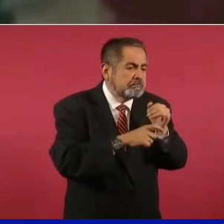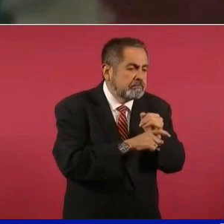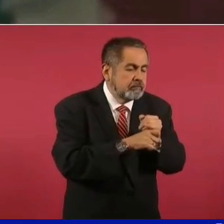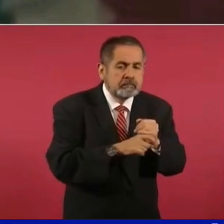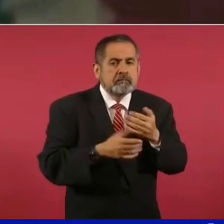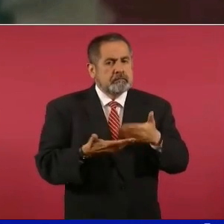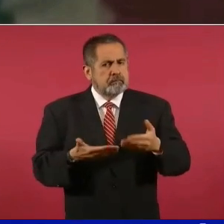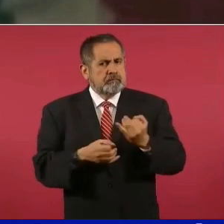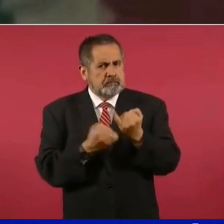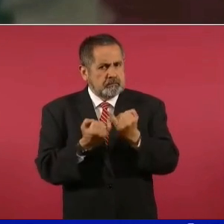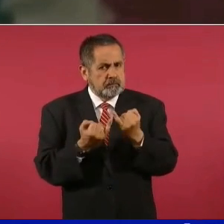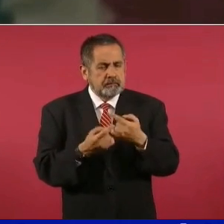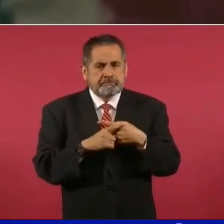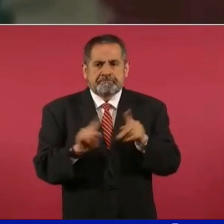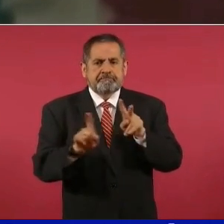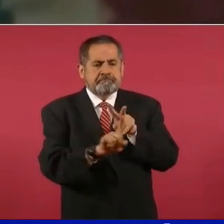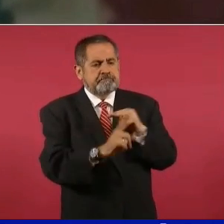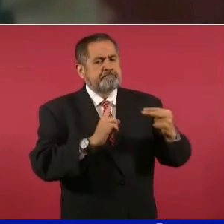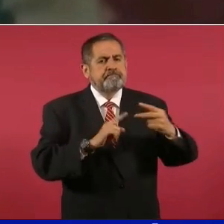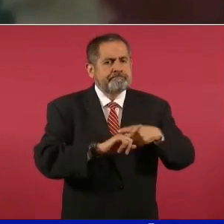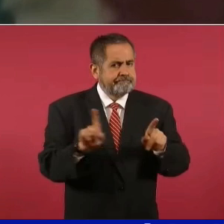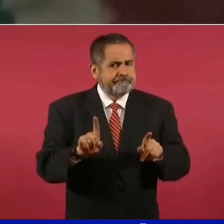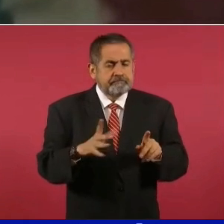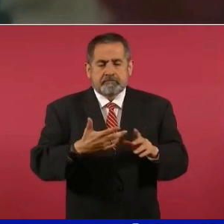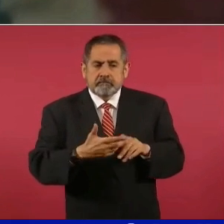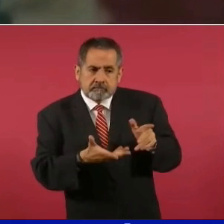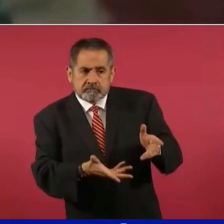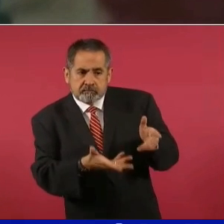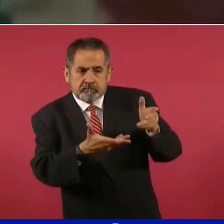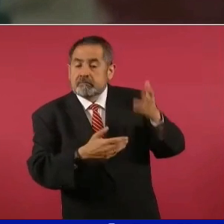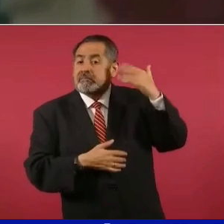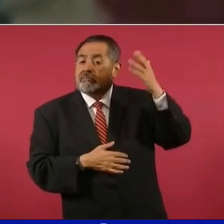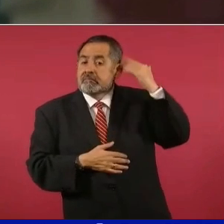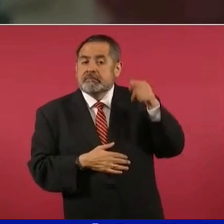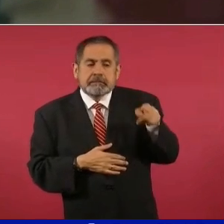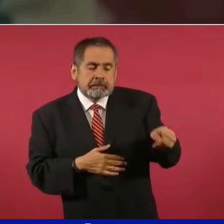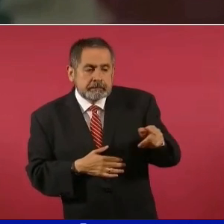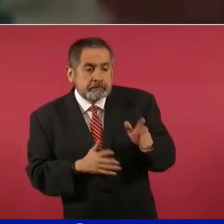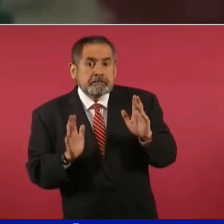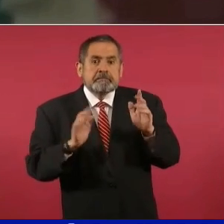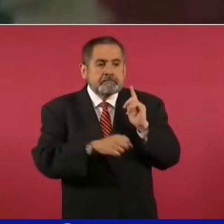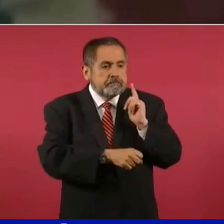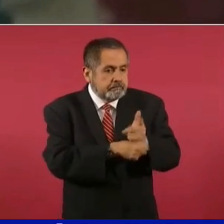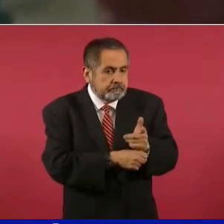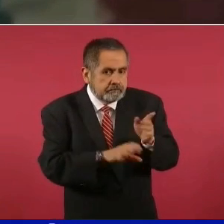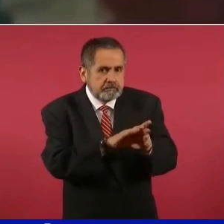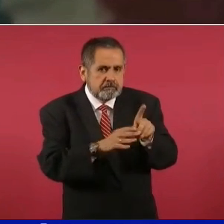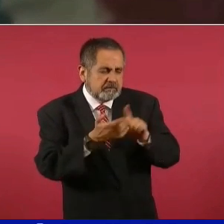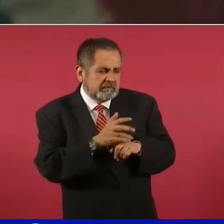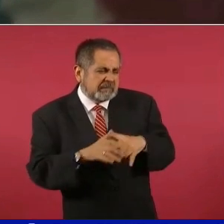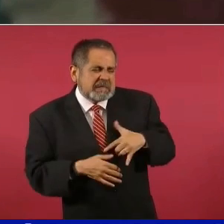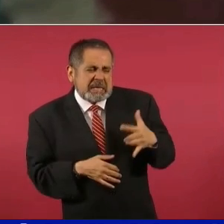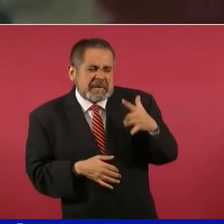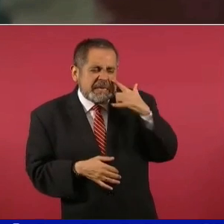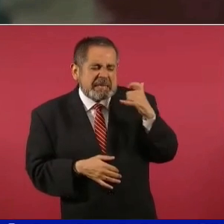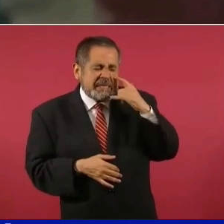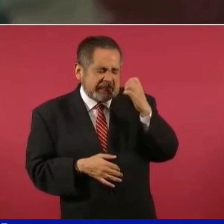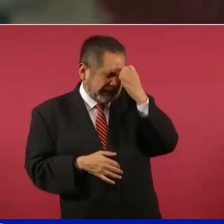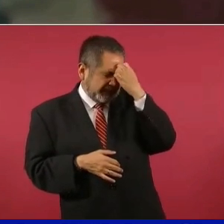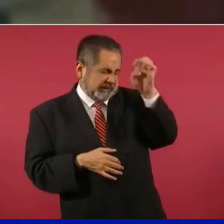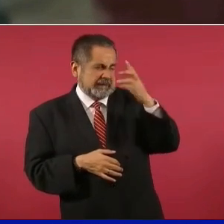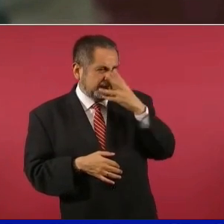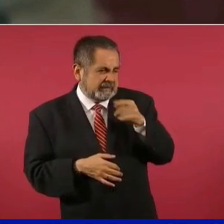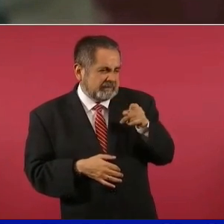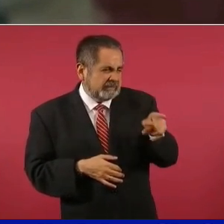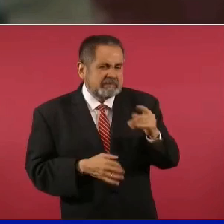otra connotación, y su exaltación iba orientada al descubrimiento de lo exótico de